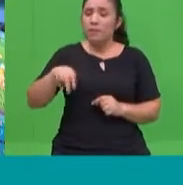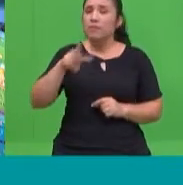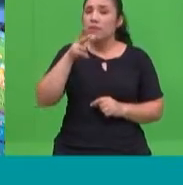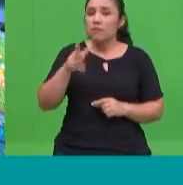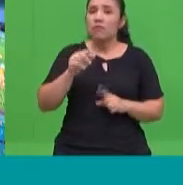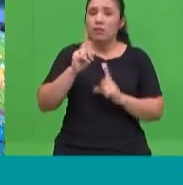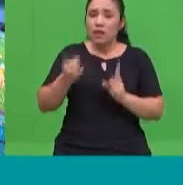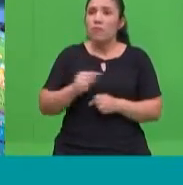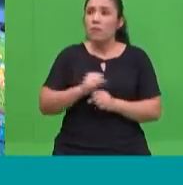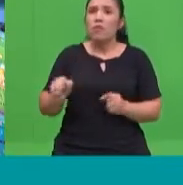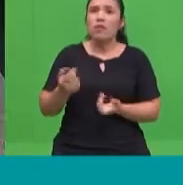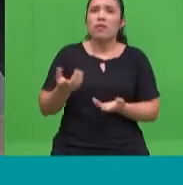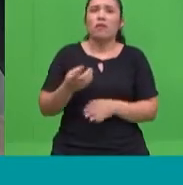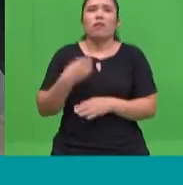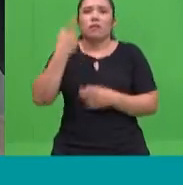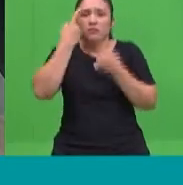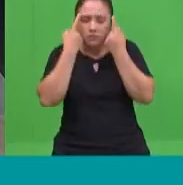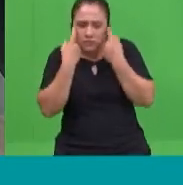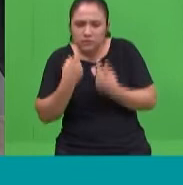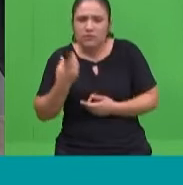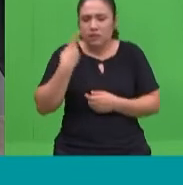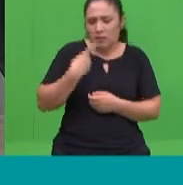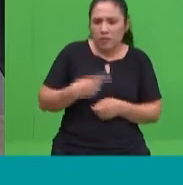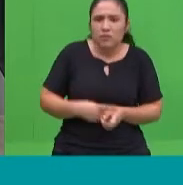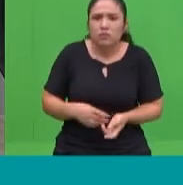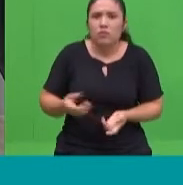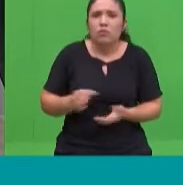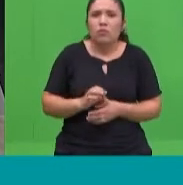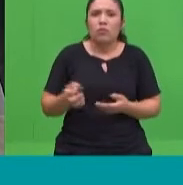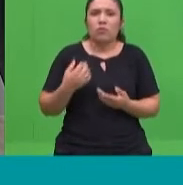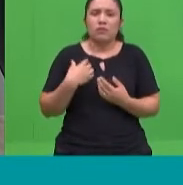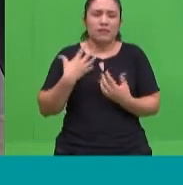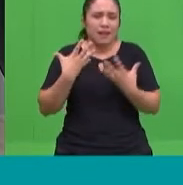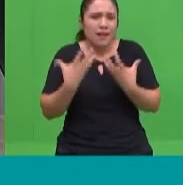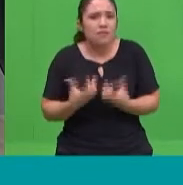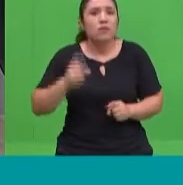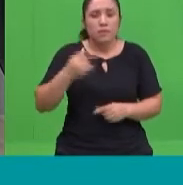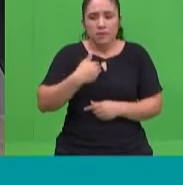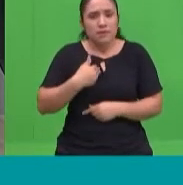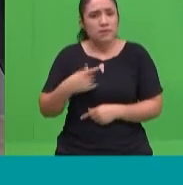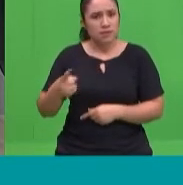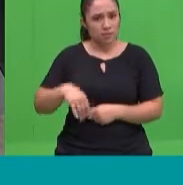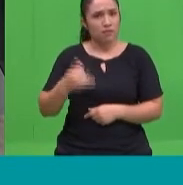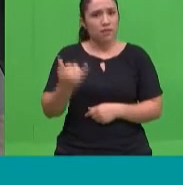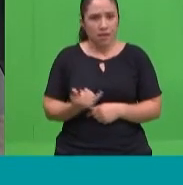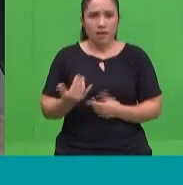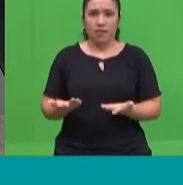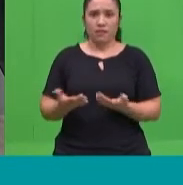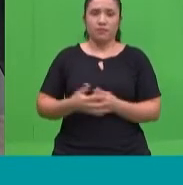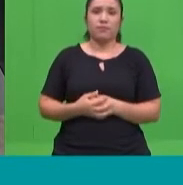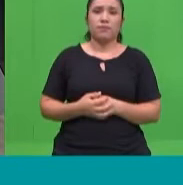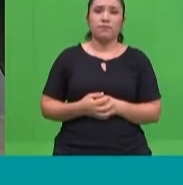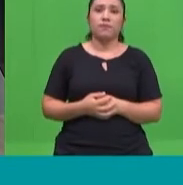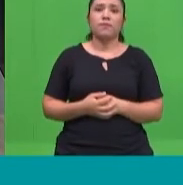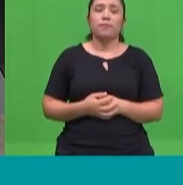de presión. Entonces, tenemos que ¿Cómo generar que ese ambiente de organización siga funcionando? Porque estamos acostumbrados a que los chicos